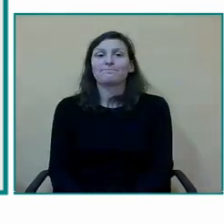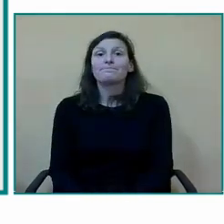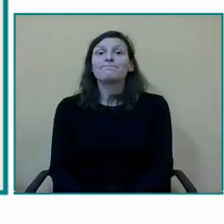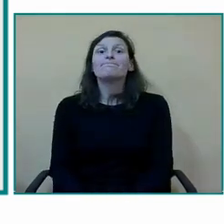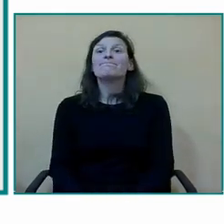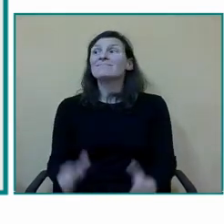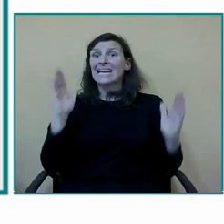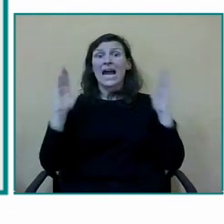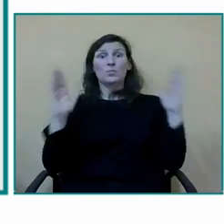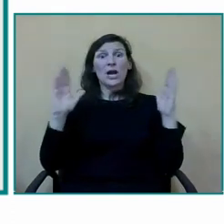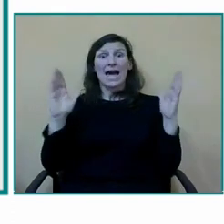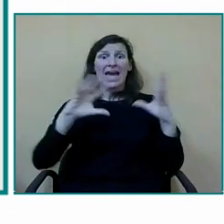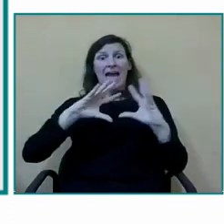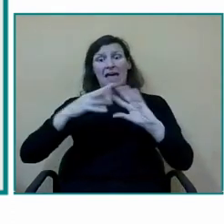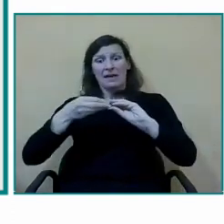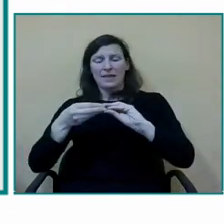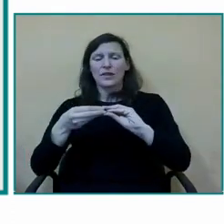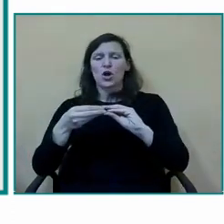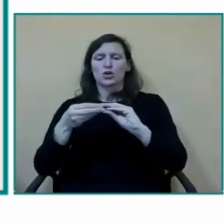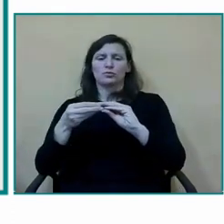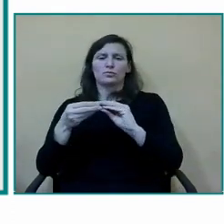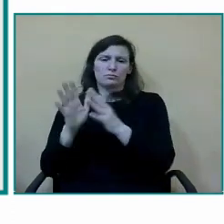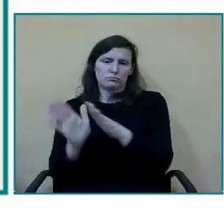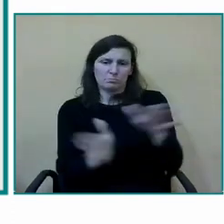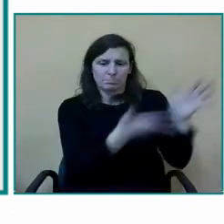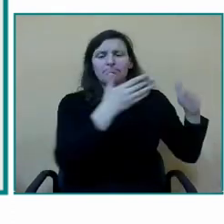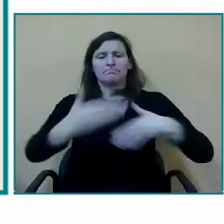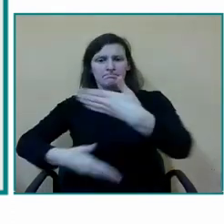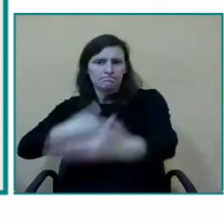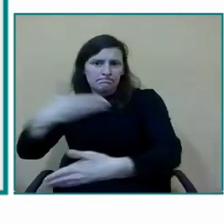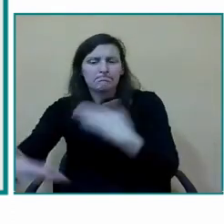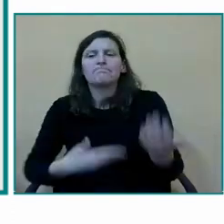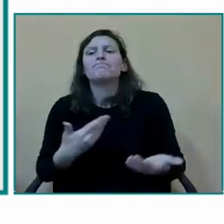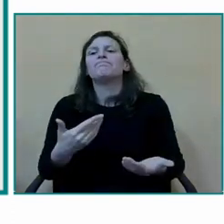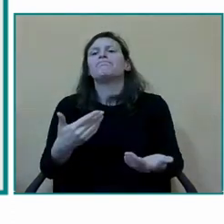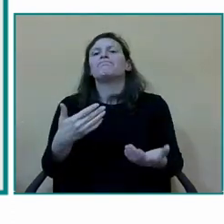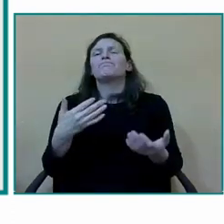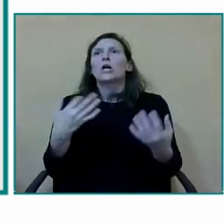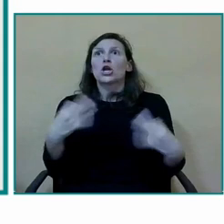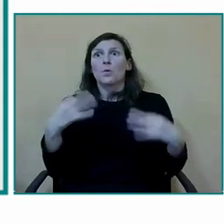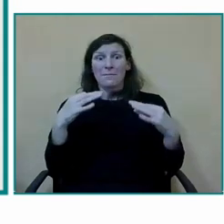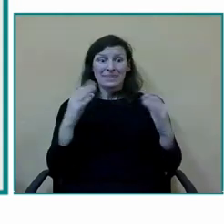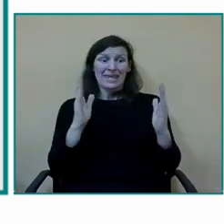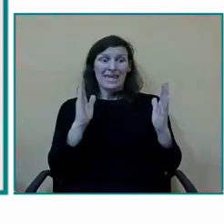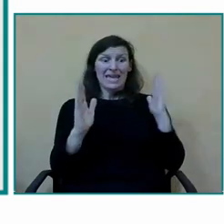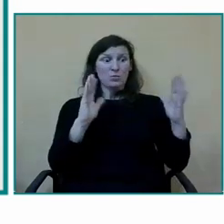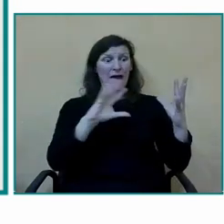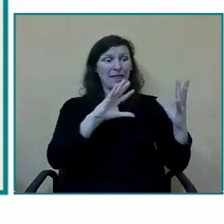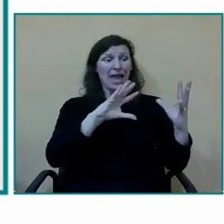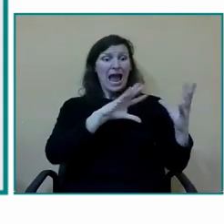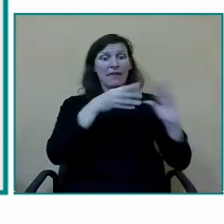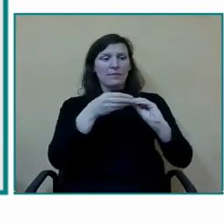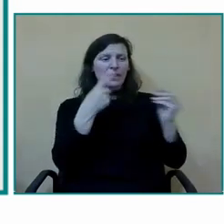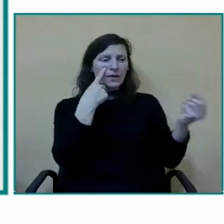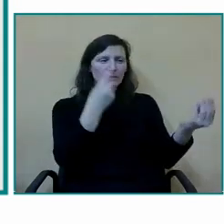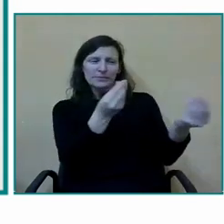conjuntamente ha llegado la tutora con nosotros a hacer el ritual simbólico de bautizarles con un signo a cada